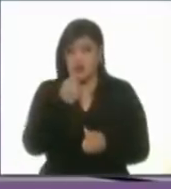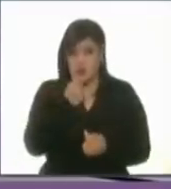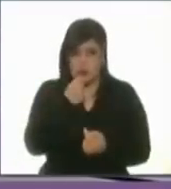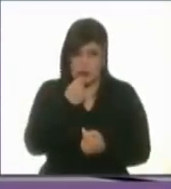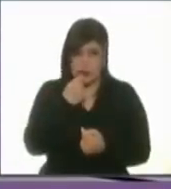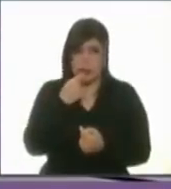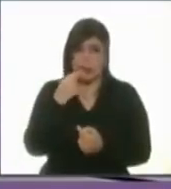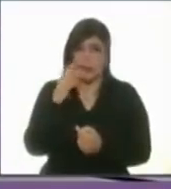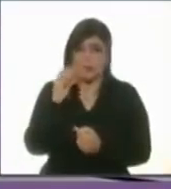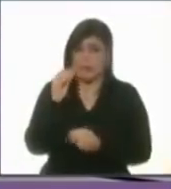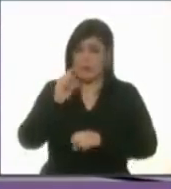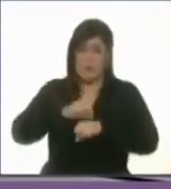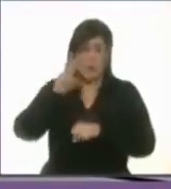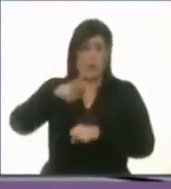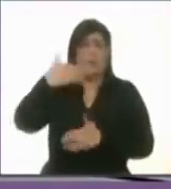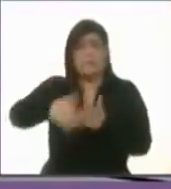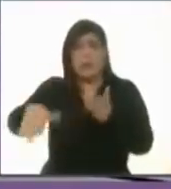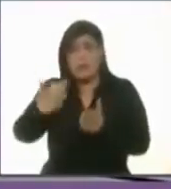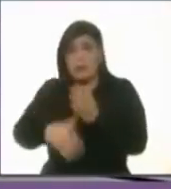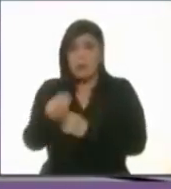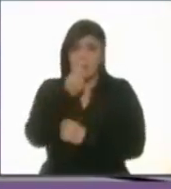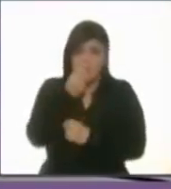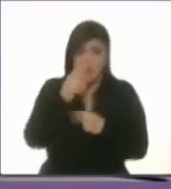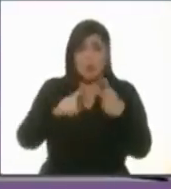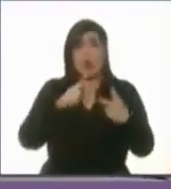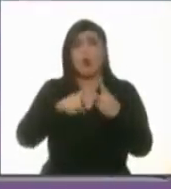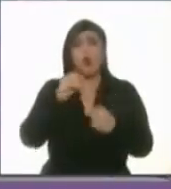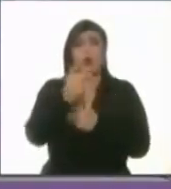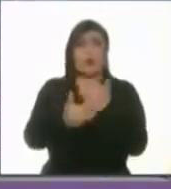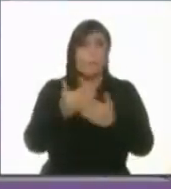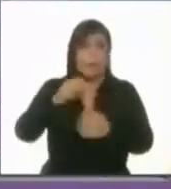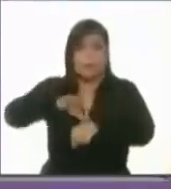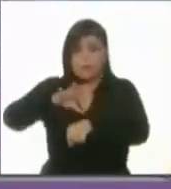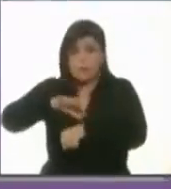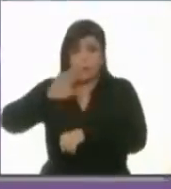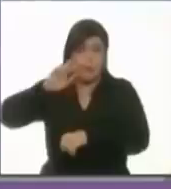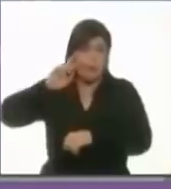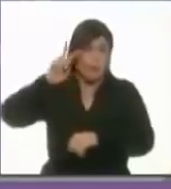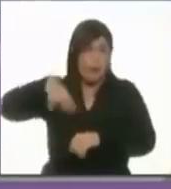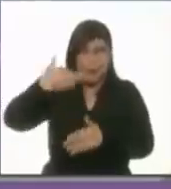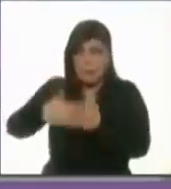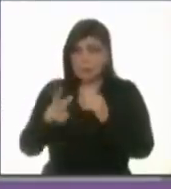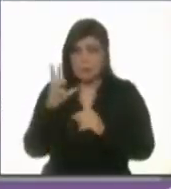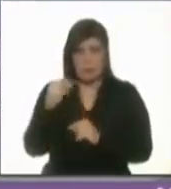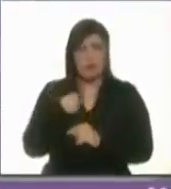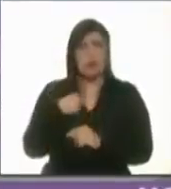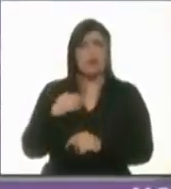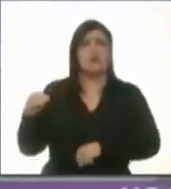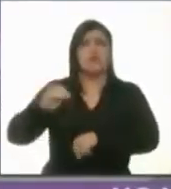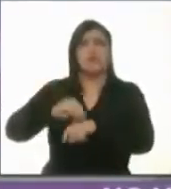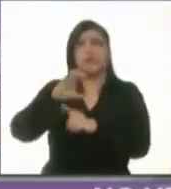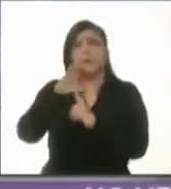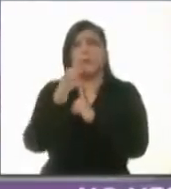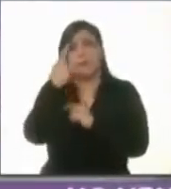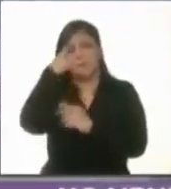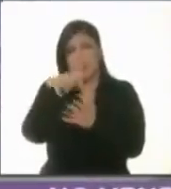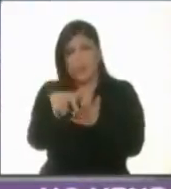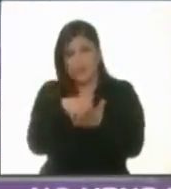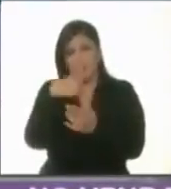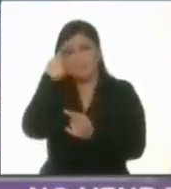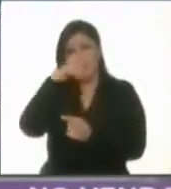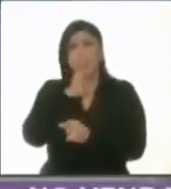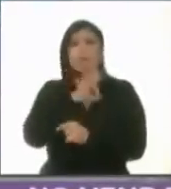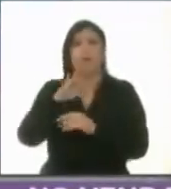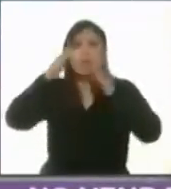carecerá de alimentos y de servicios de salud pondré un comité de ahorro que se dedicará a